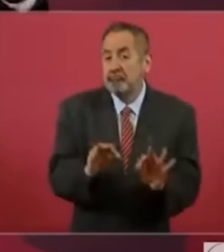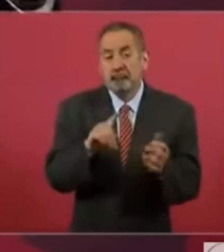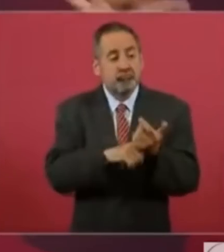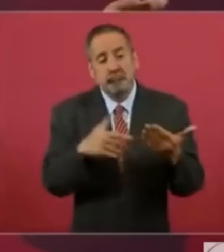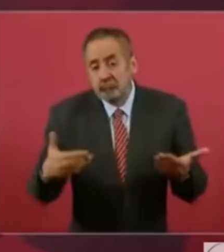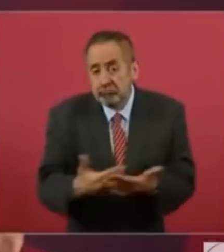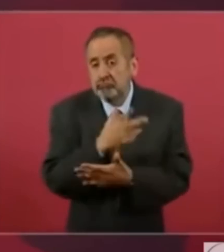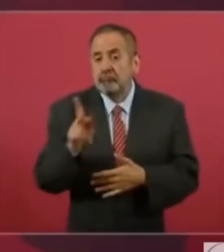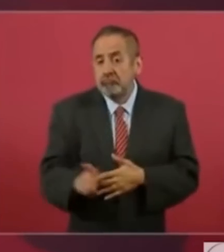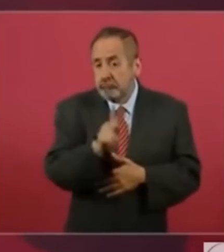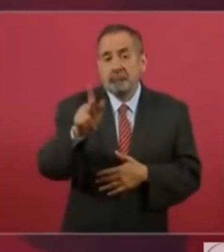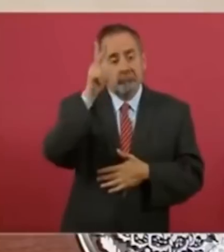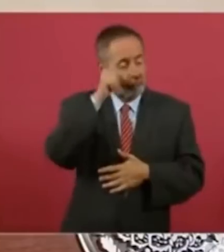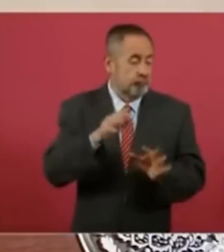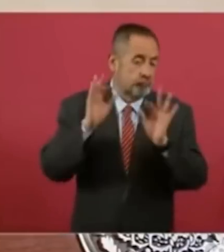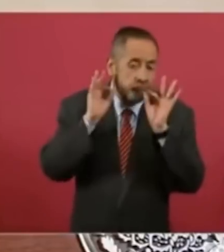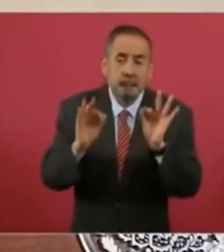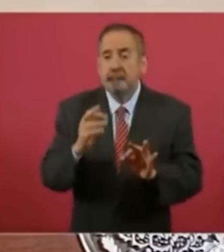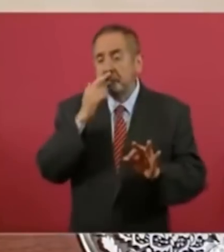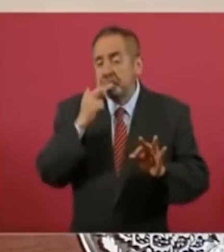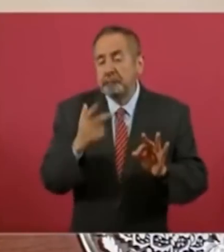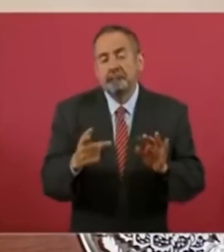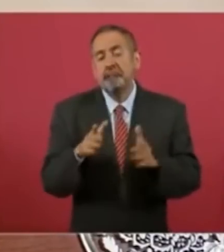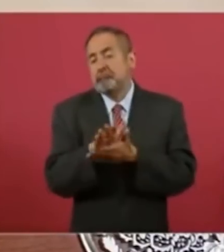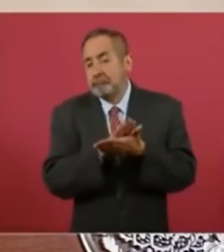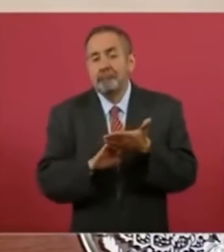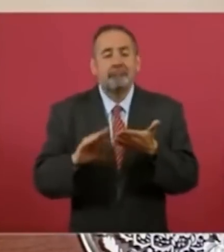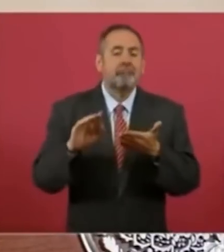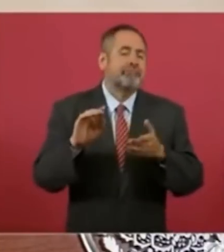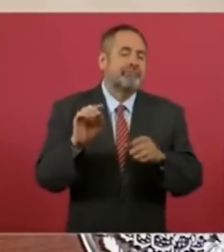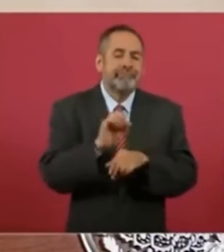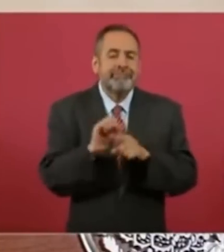pueblo de Hidalgo y que